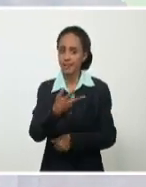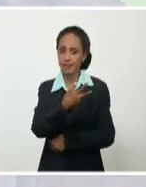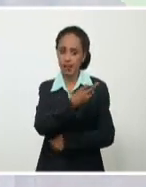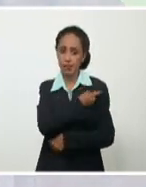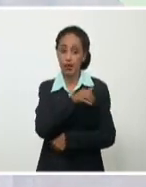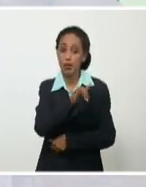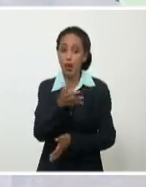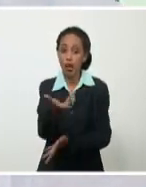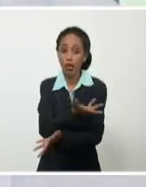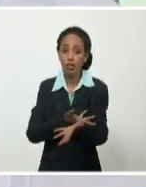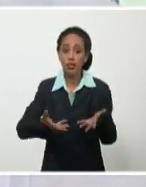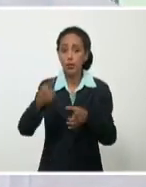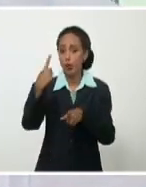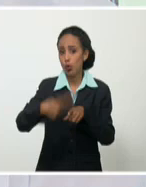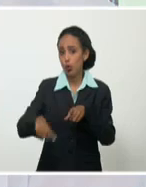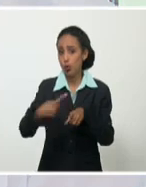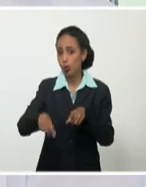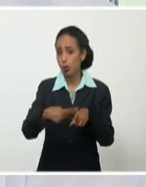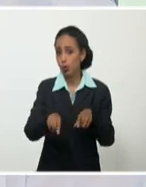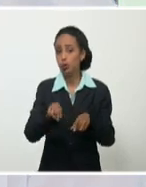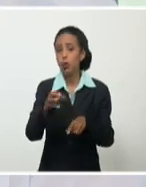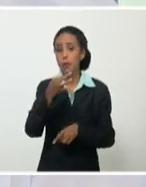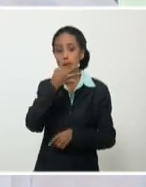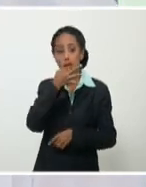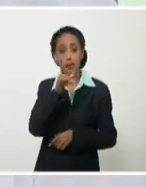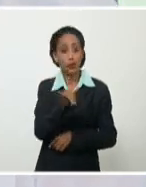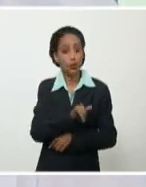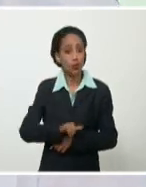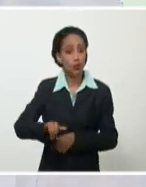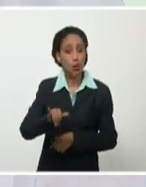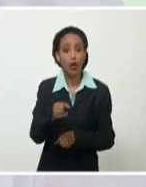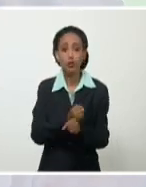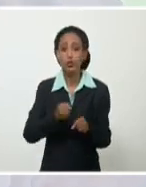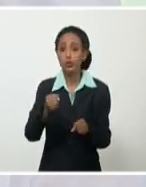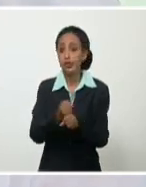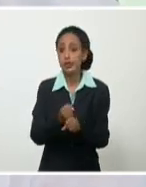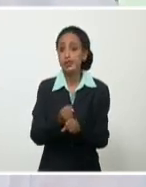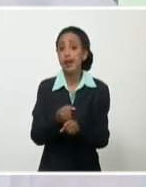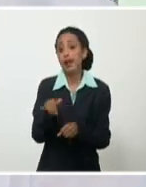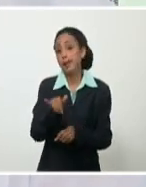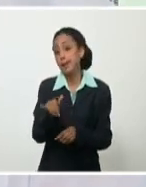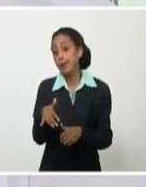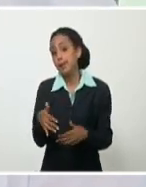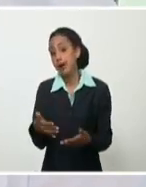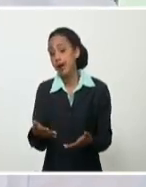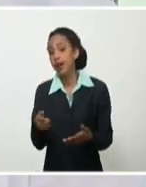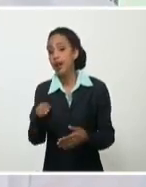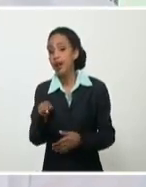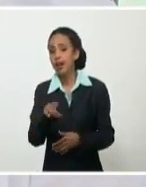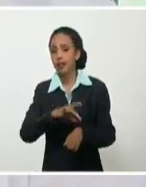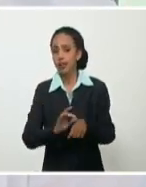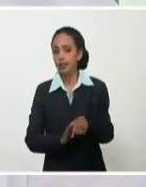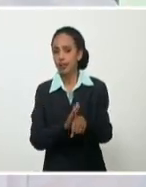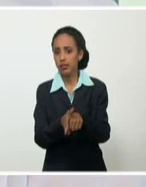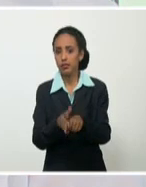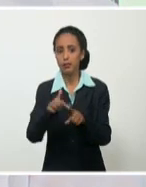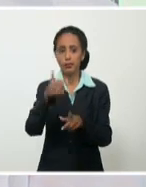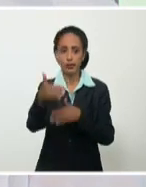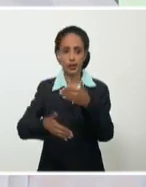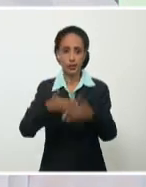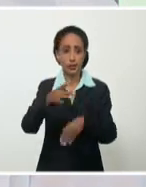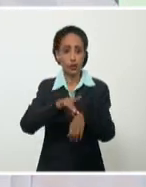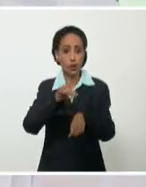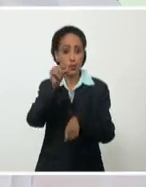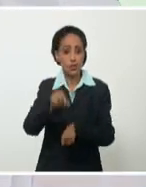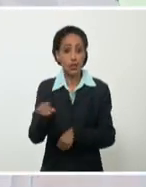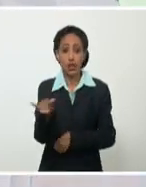intercambiado mucho sobre otros posibles medicamentos que se utilizan en la pandemia, o para el tratamiento de pacientes.